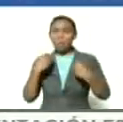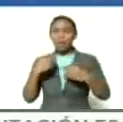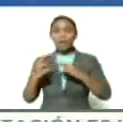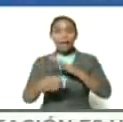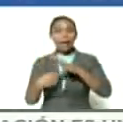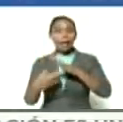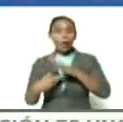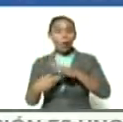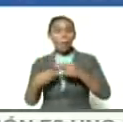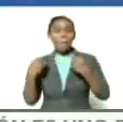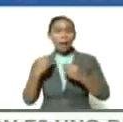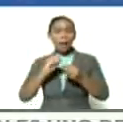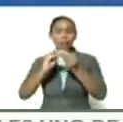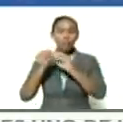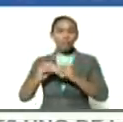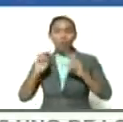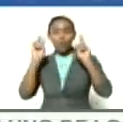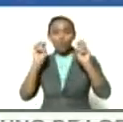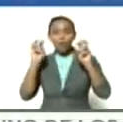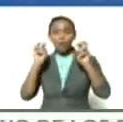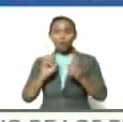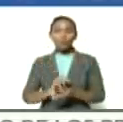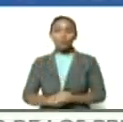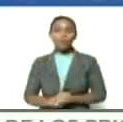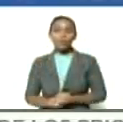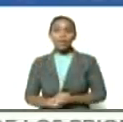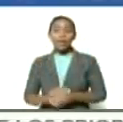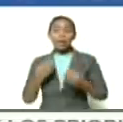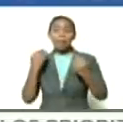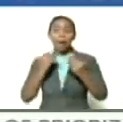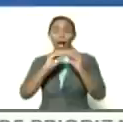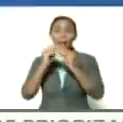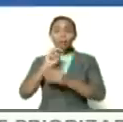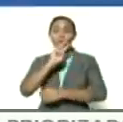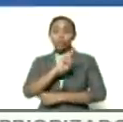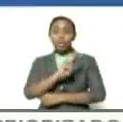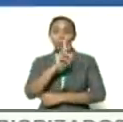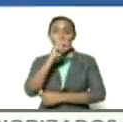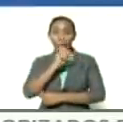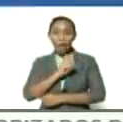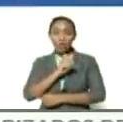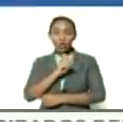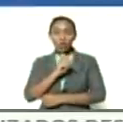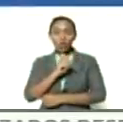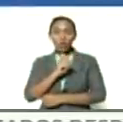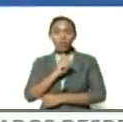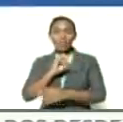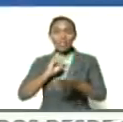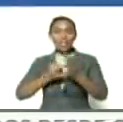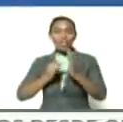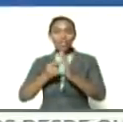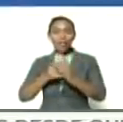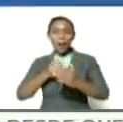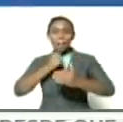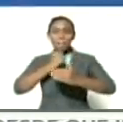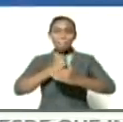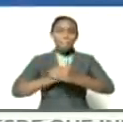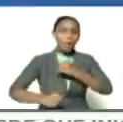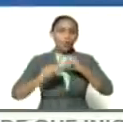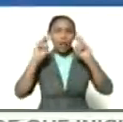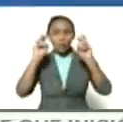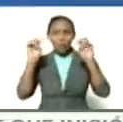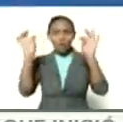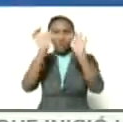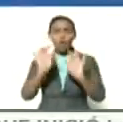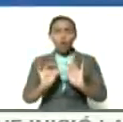para crear lo nuevo y para que los 200 años signifiquen el parto del nuevo